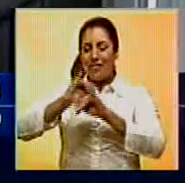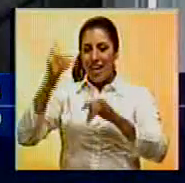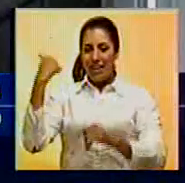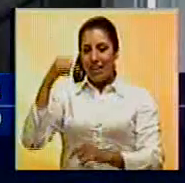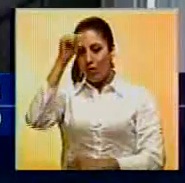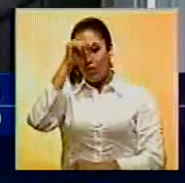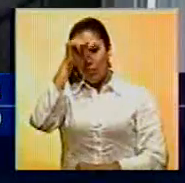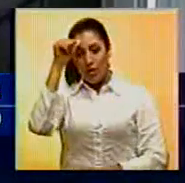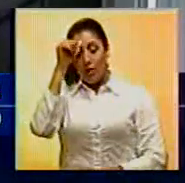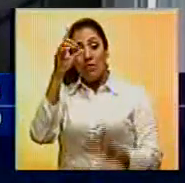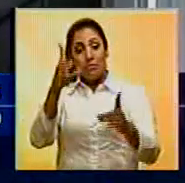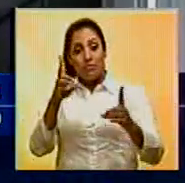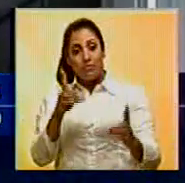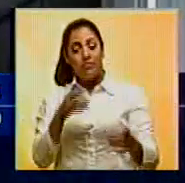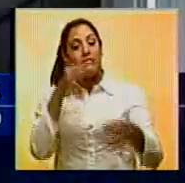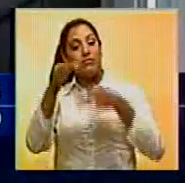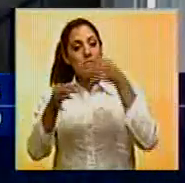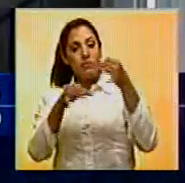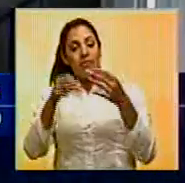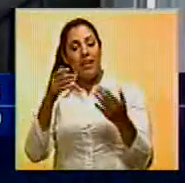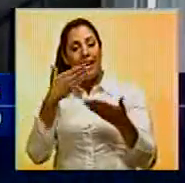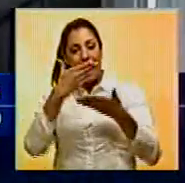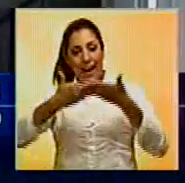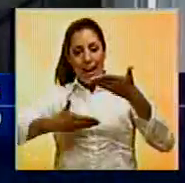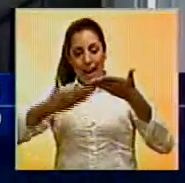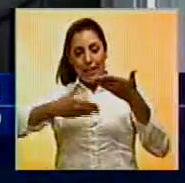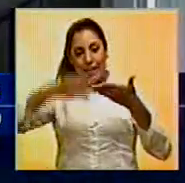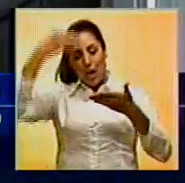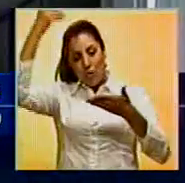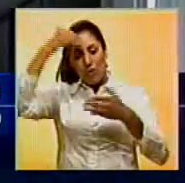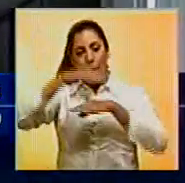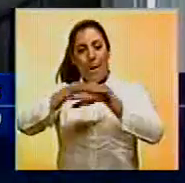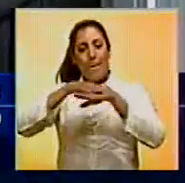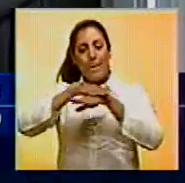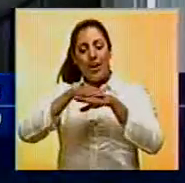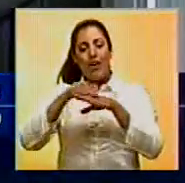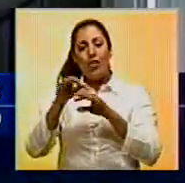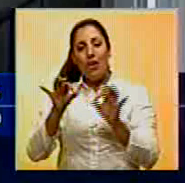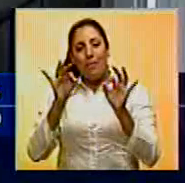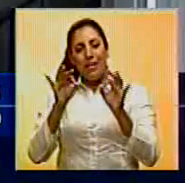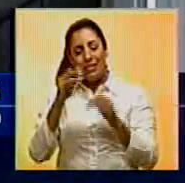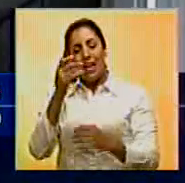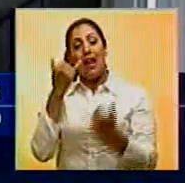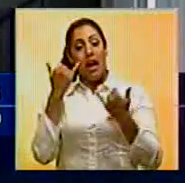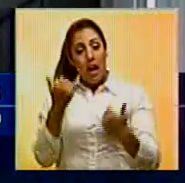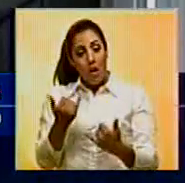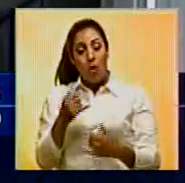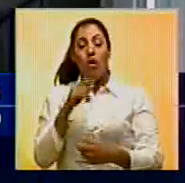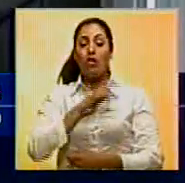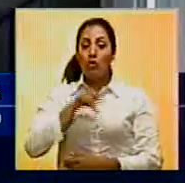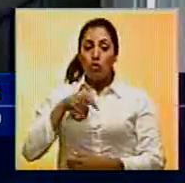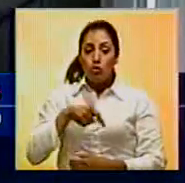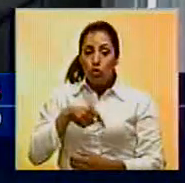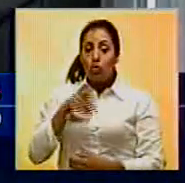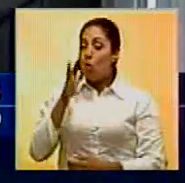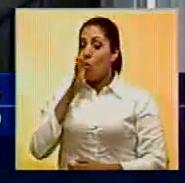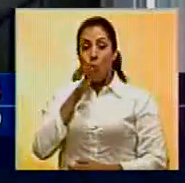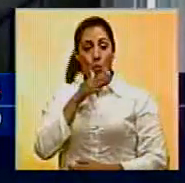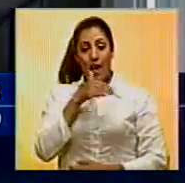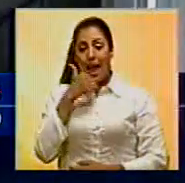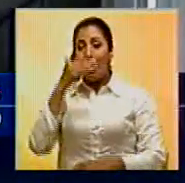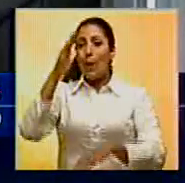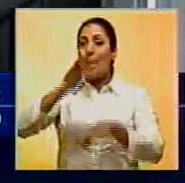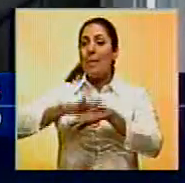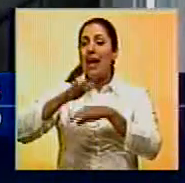domingo. La decisión la dio a conocer en la Carta Apostólica Misericordia et Miseria, en la que enfatizó que no existe ningún